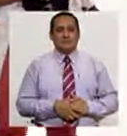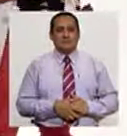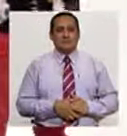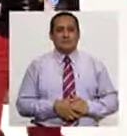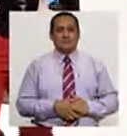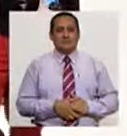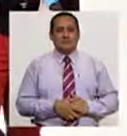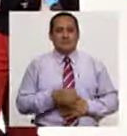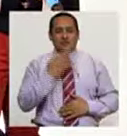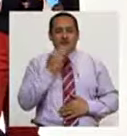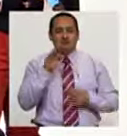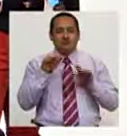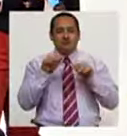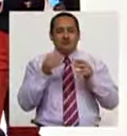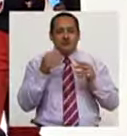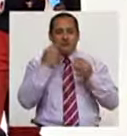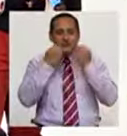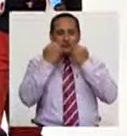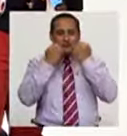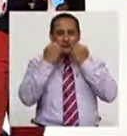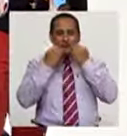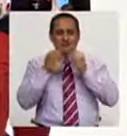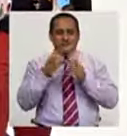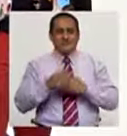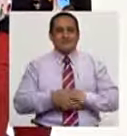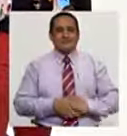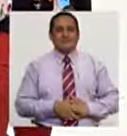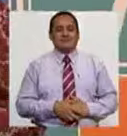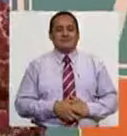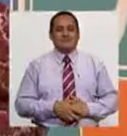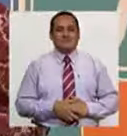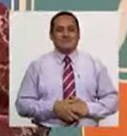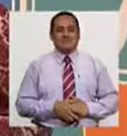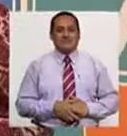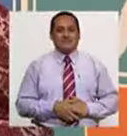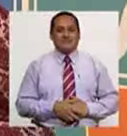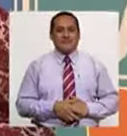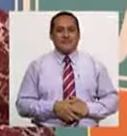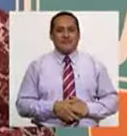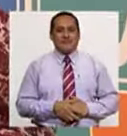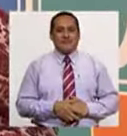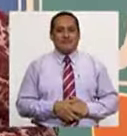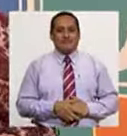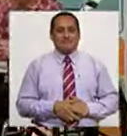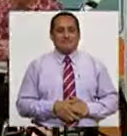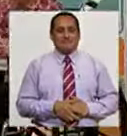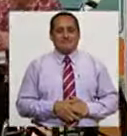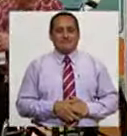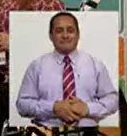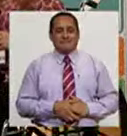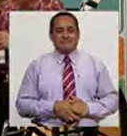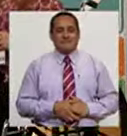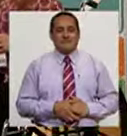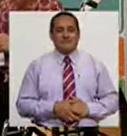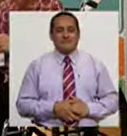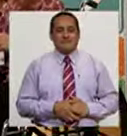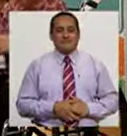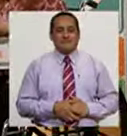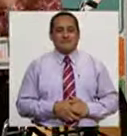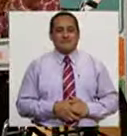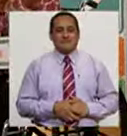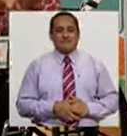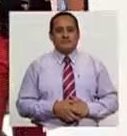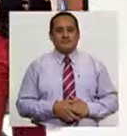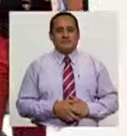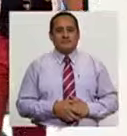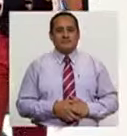Vengache para aquí. La chiquita más bonita, la persona. ¿Quién es la conductora malita? Oye, qué cosita. ¿Quién es esa cosita chiquitita? Ay, por favor.